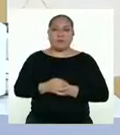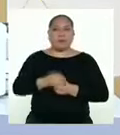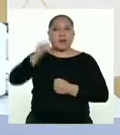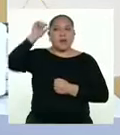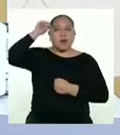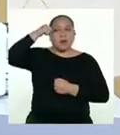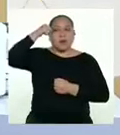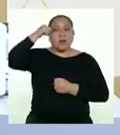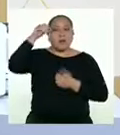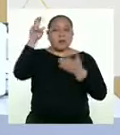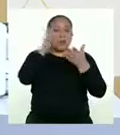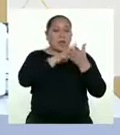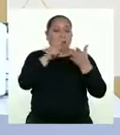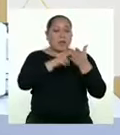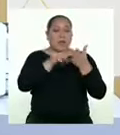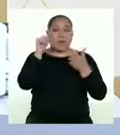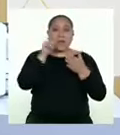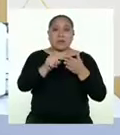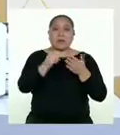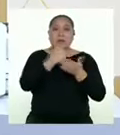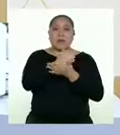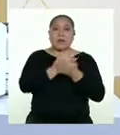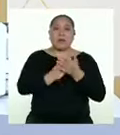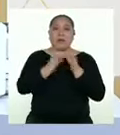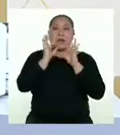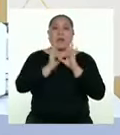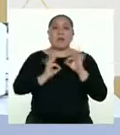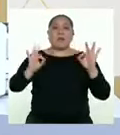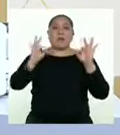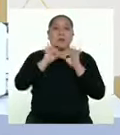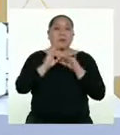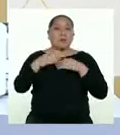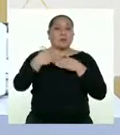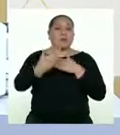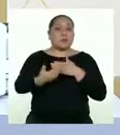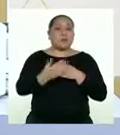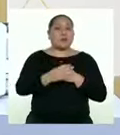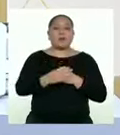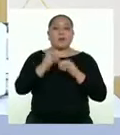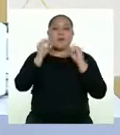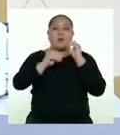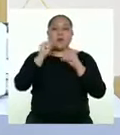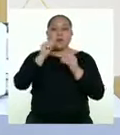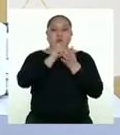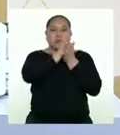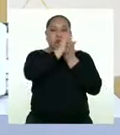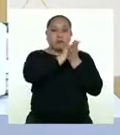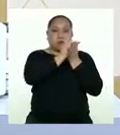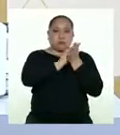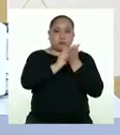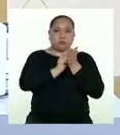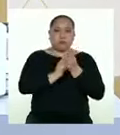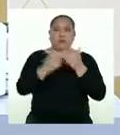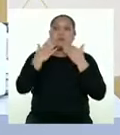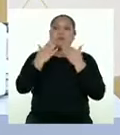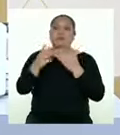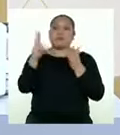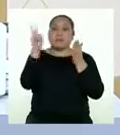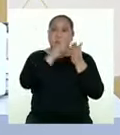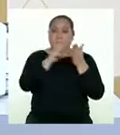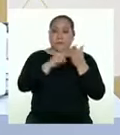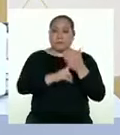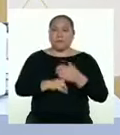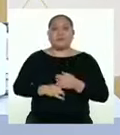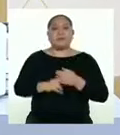Recordemos que leer es nuestro paso más importante para poder luego realizar nuestro producto escrito. Gracias a la lectura,